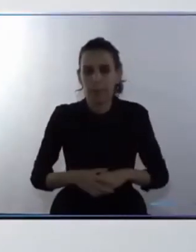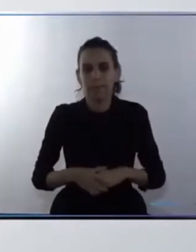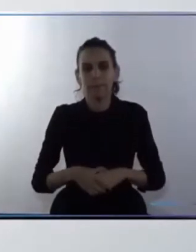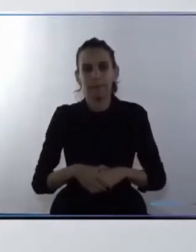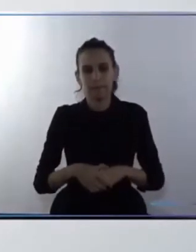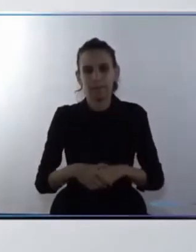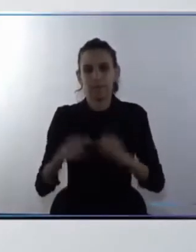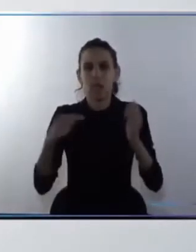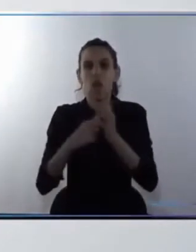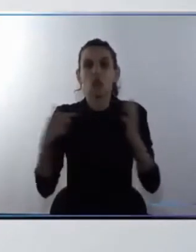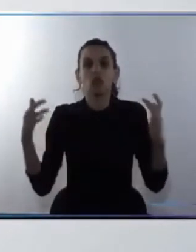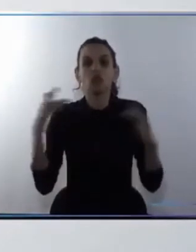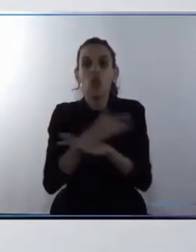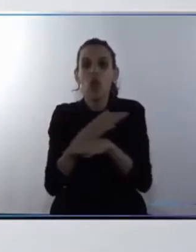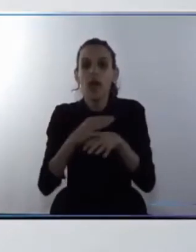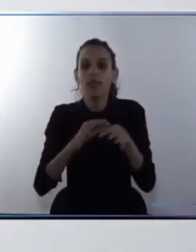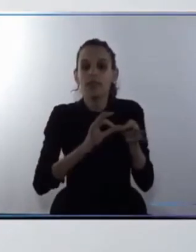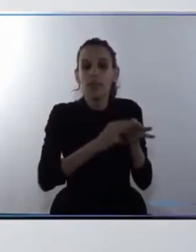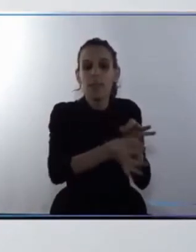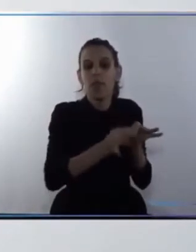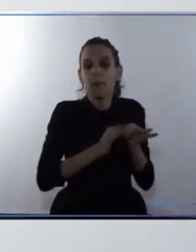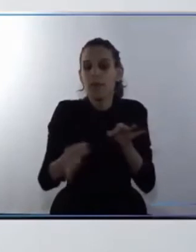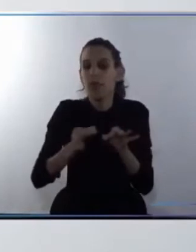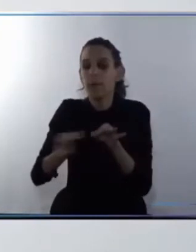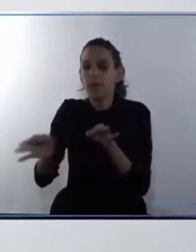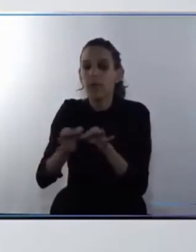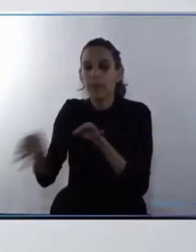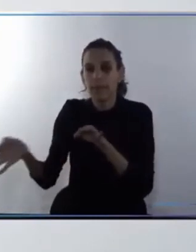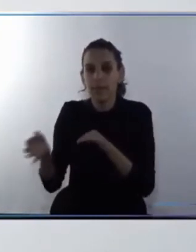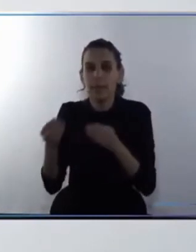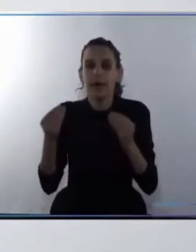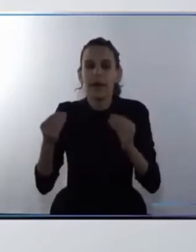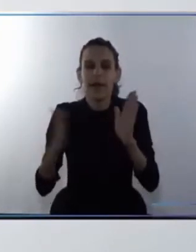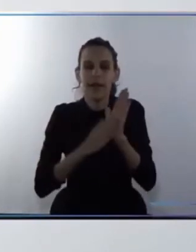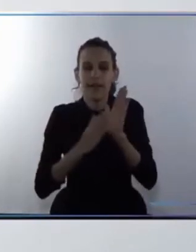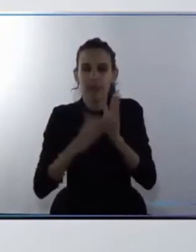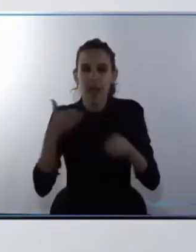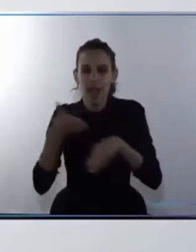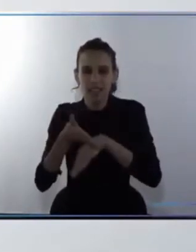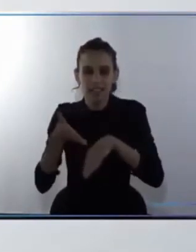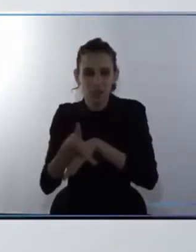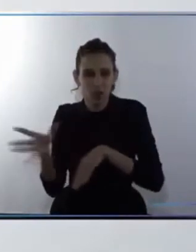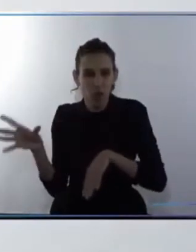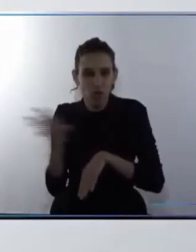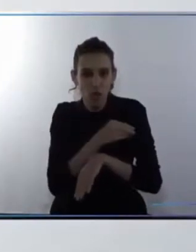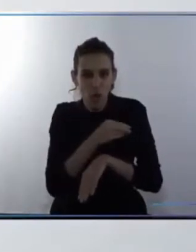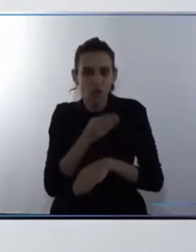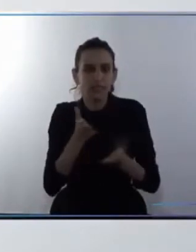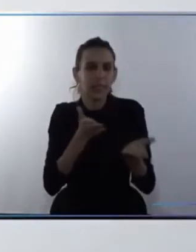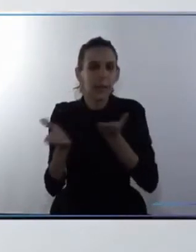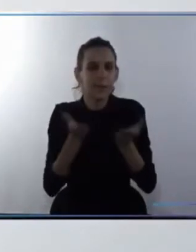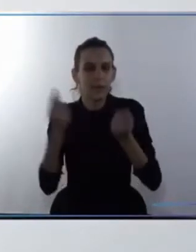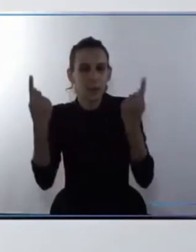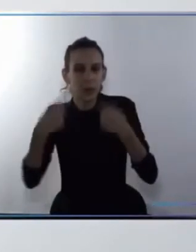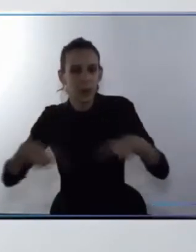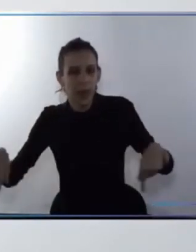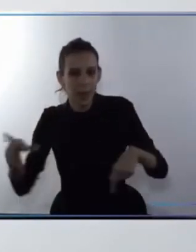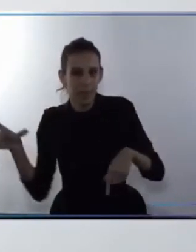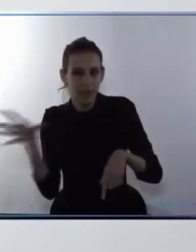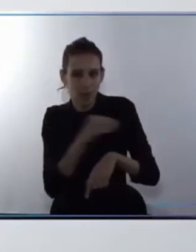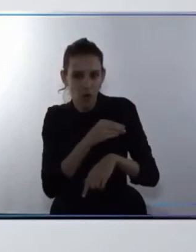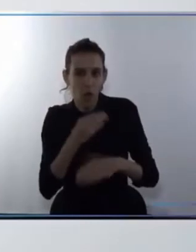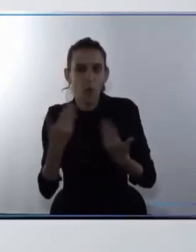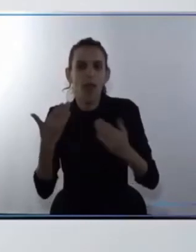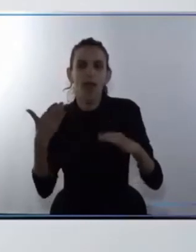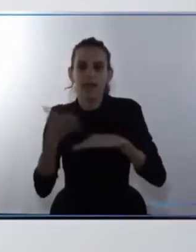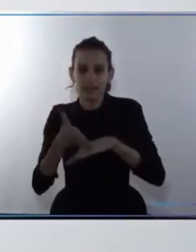proximidades que garanticen a todos el acceso a los bienes y servicios comunes que necesita la ciudadanía con una distribución